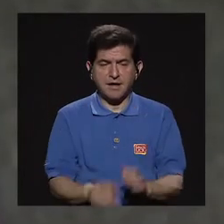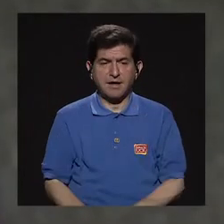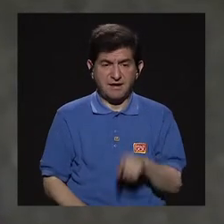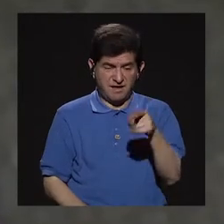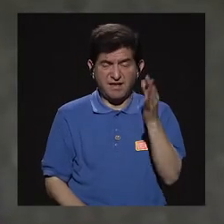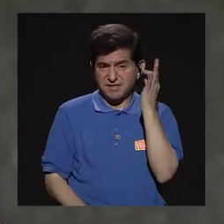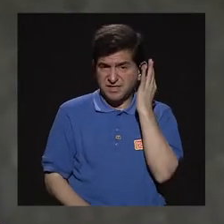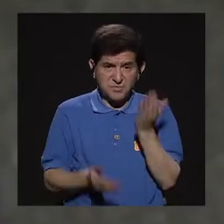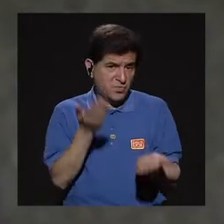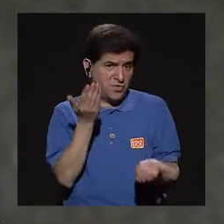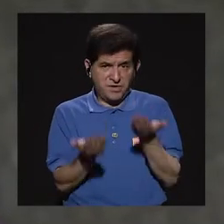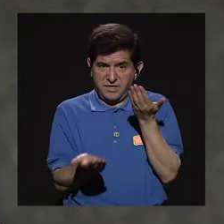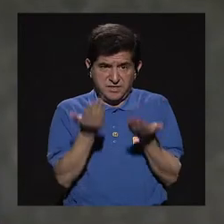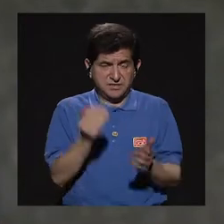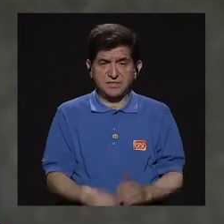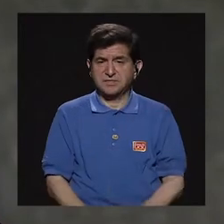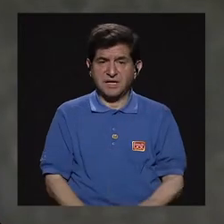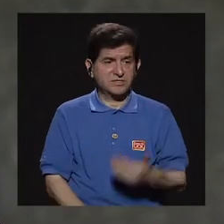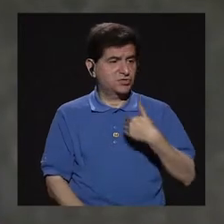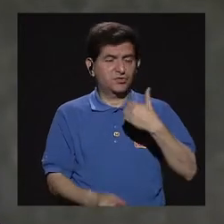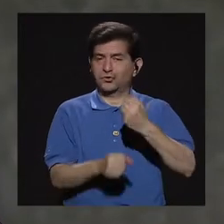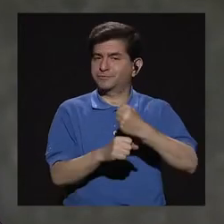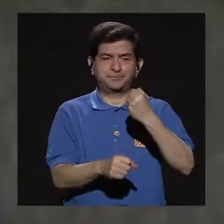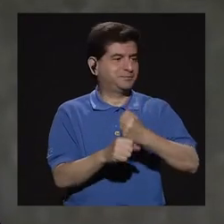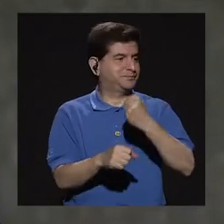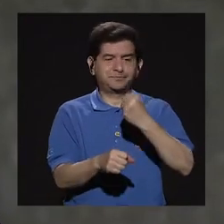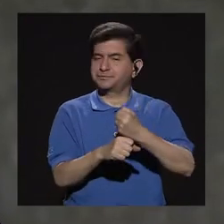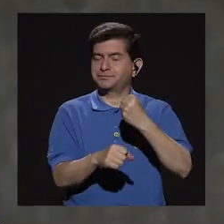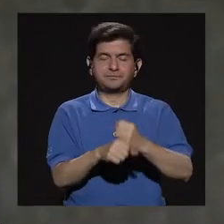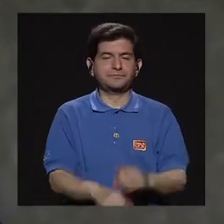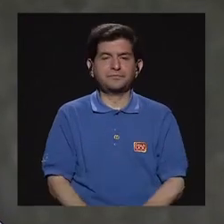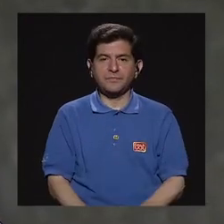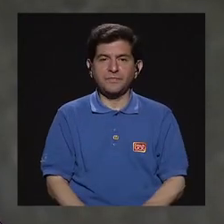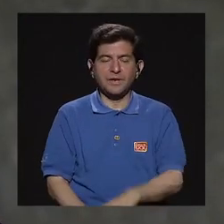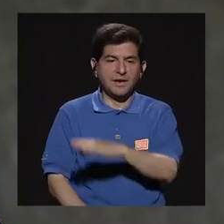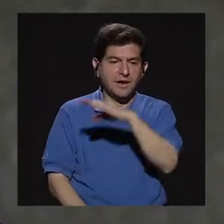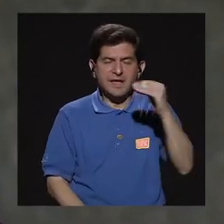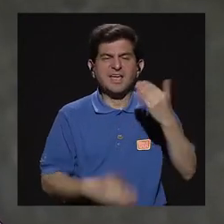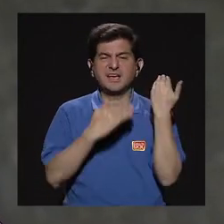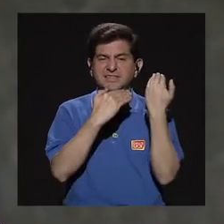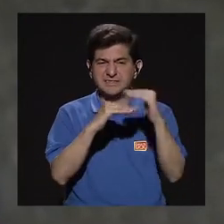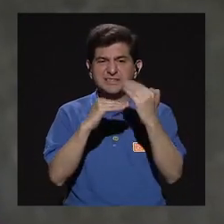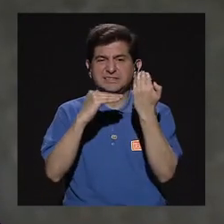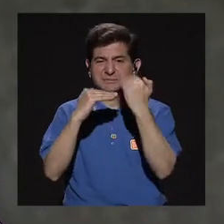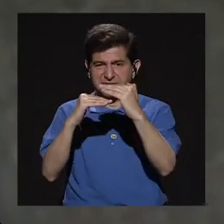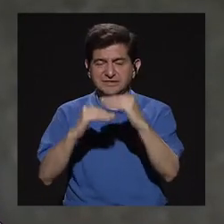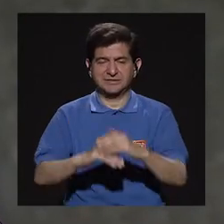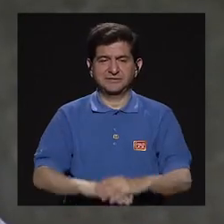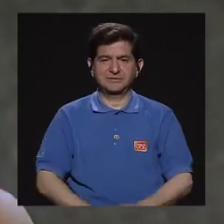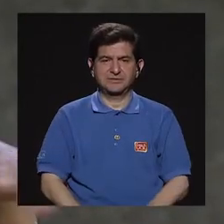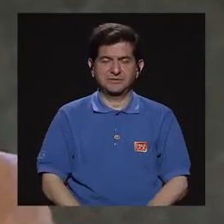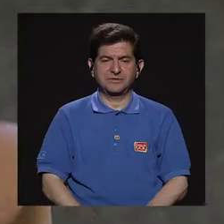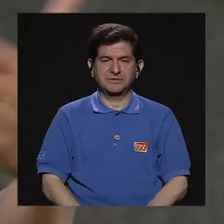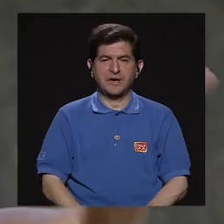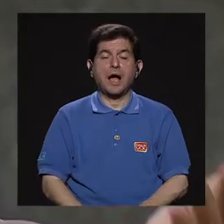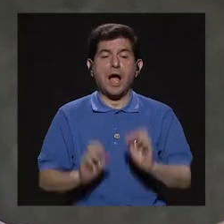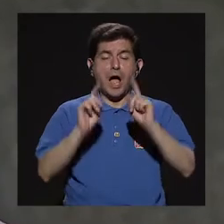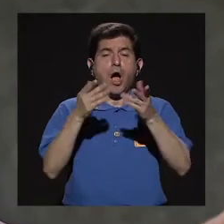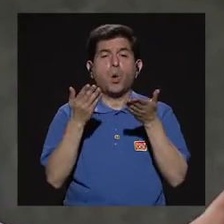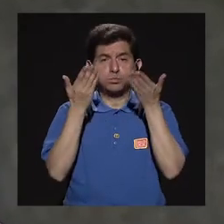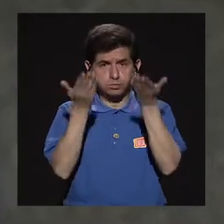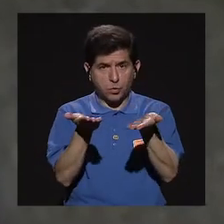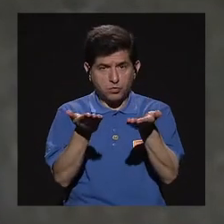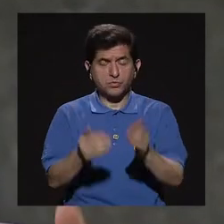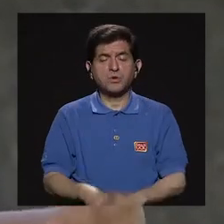estas señoras pues no tienen empleo y tienen esa limitante, entonces se les abre la